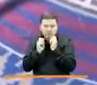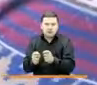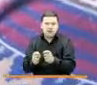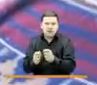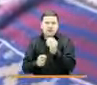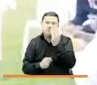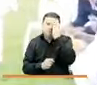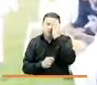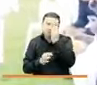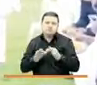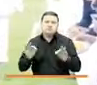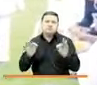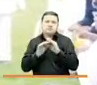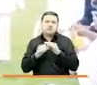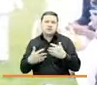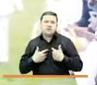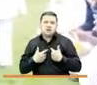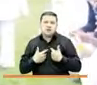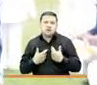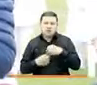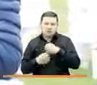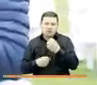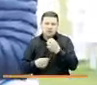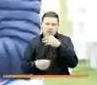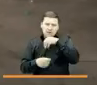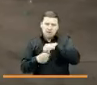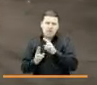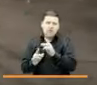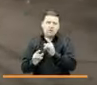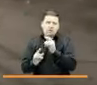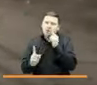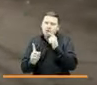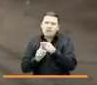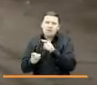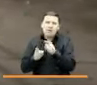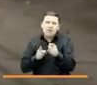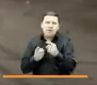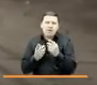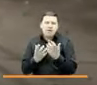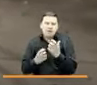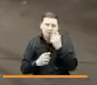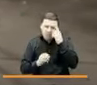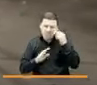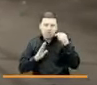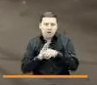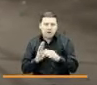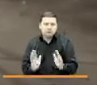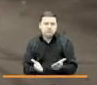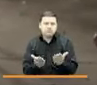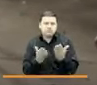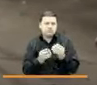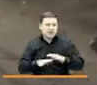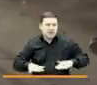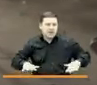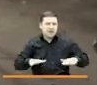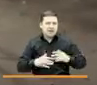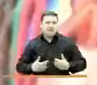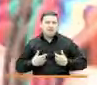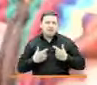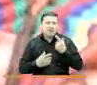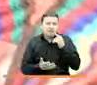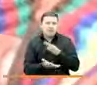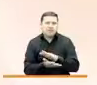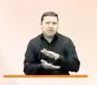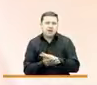memorias plurales de las víctimas del conflicto armado. Inspirados en aquellos deseos profundos de recuperar los espacios de la vida tranquila,